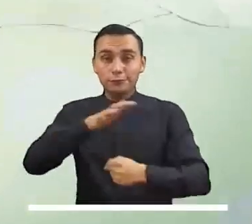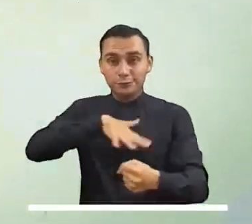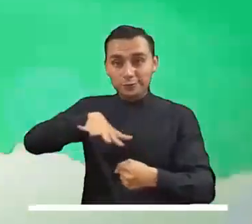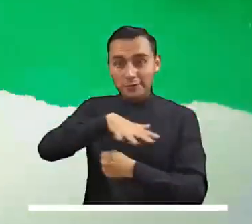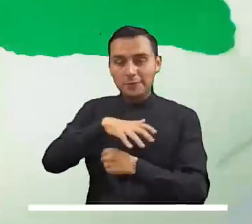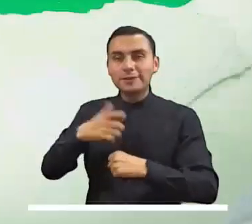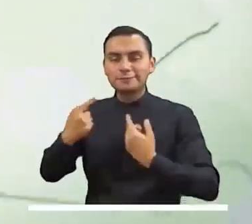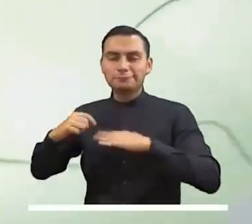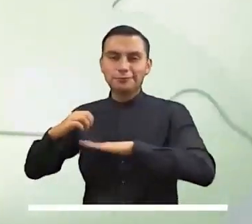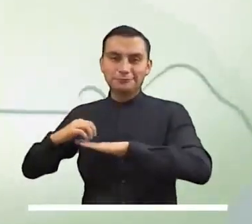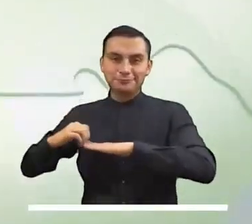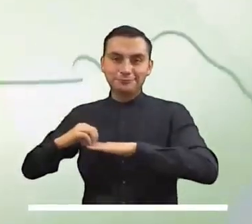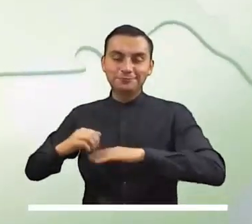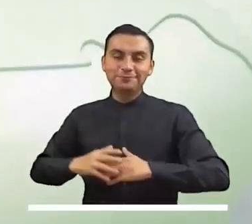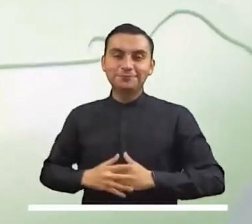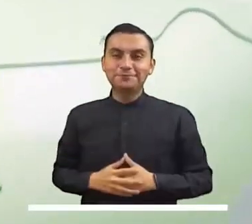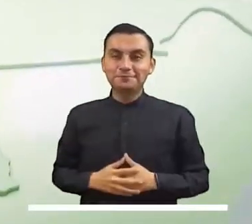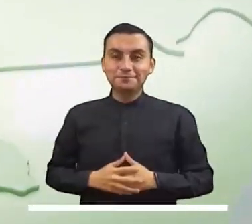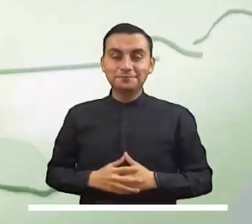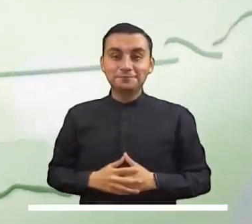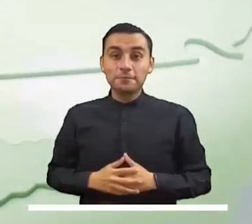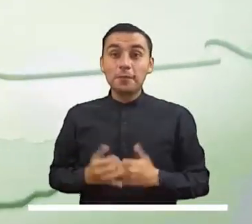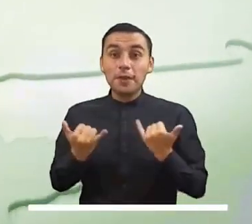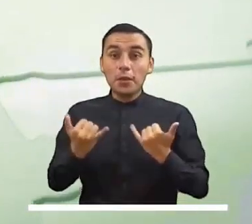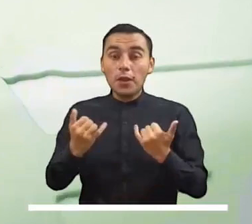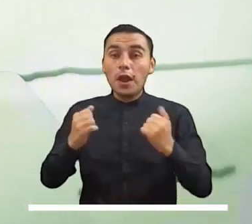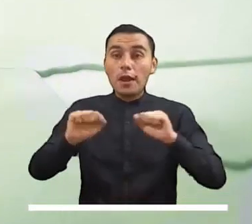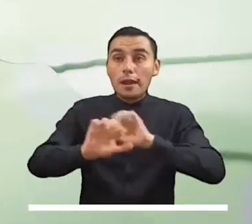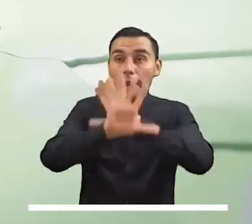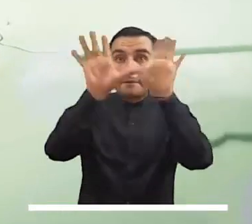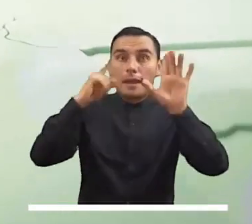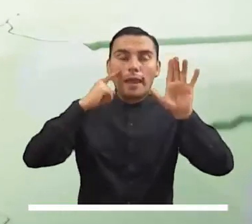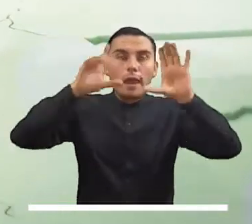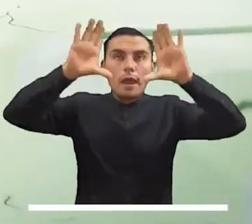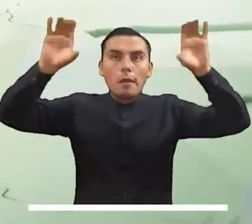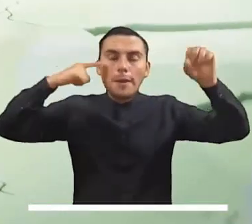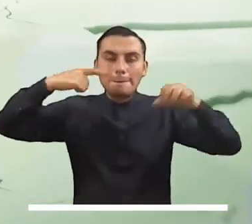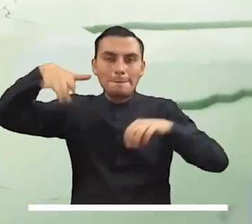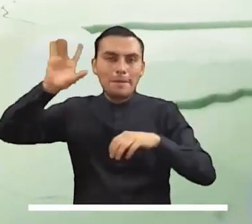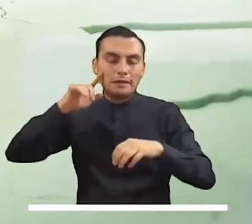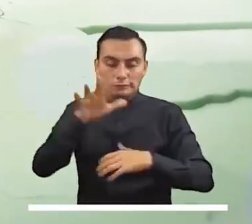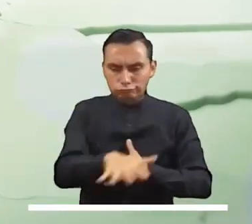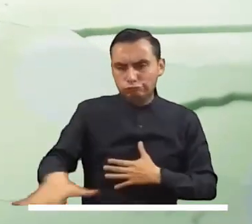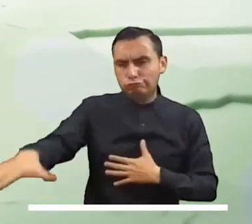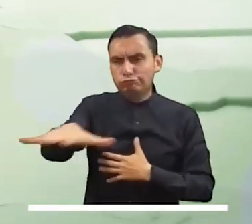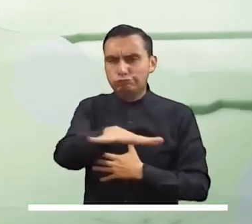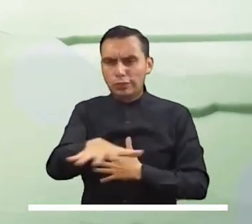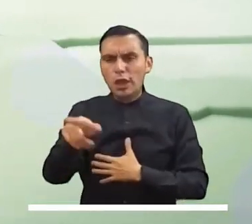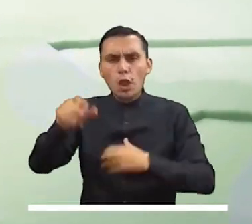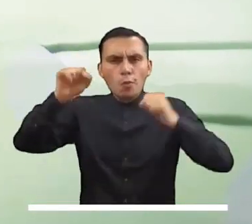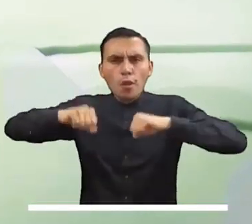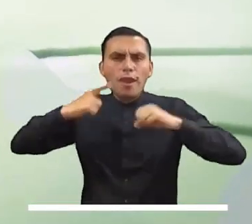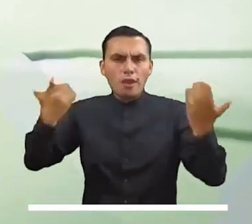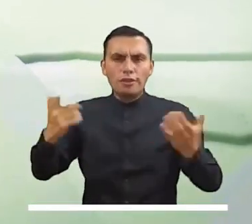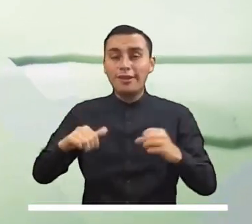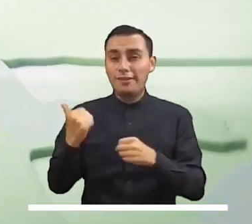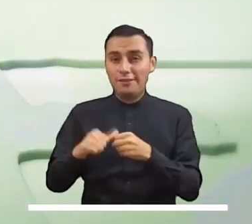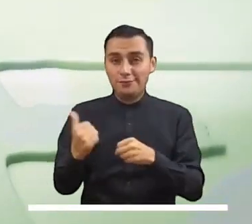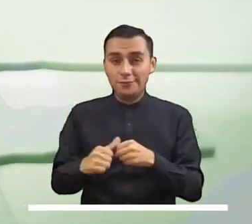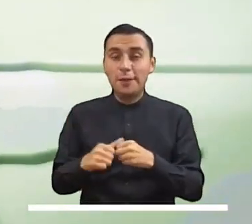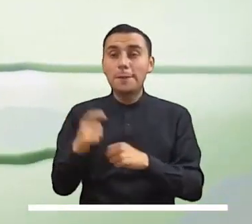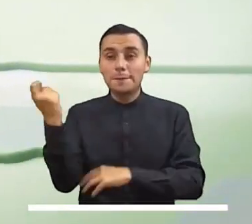y Tolima. Las nubes serán las protagonistas de la mañana en la Orinoquía. Las lluvias de la región se estiman en Arauca,